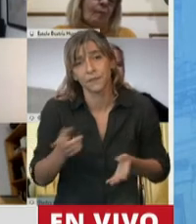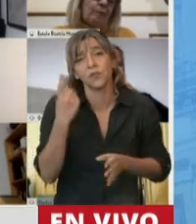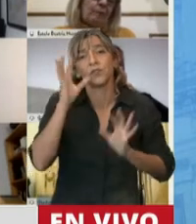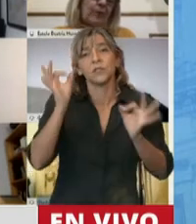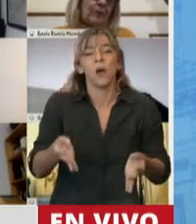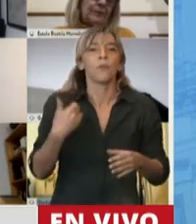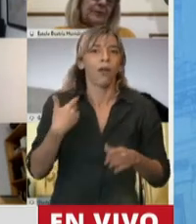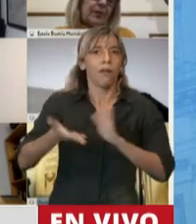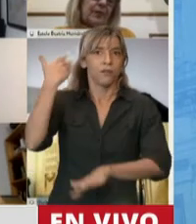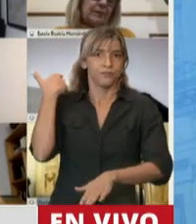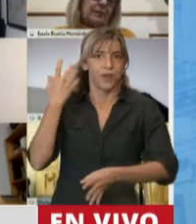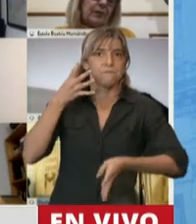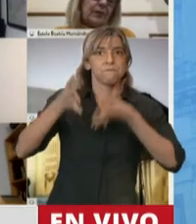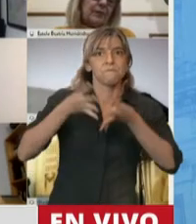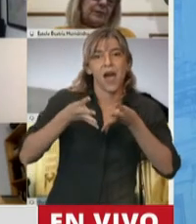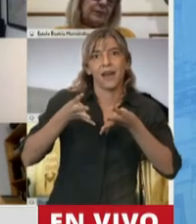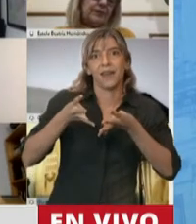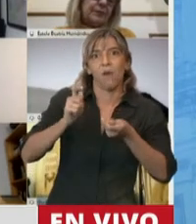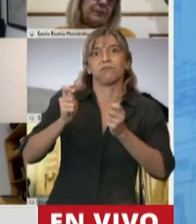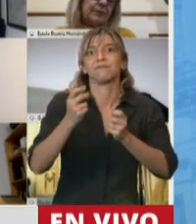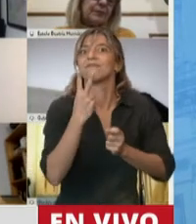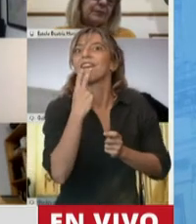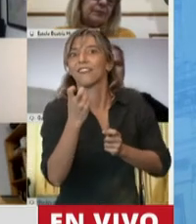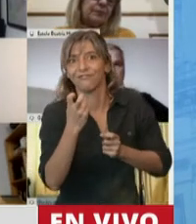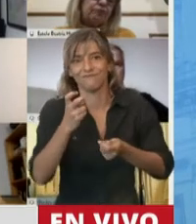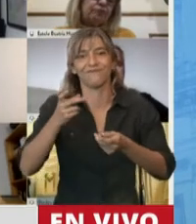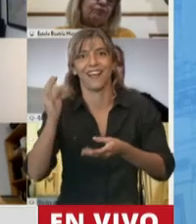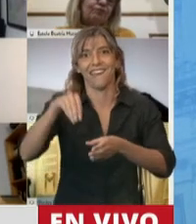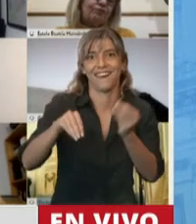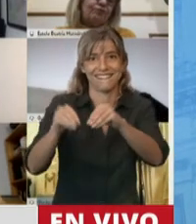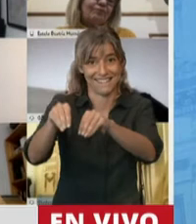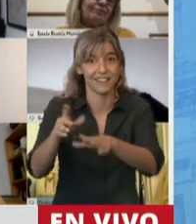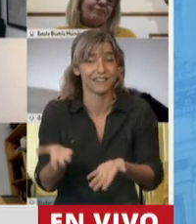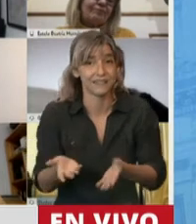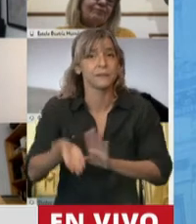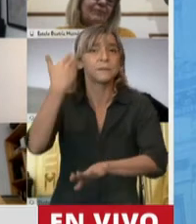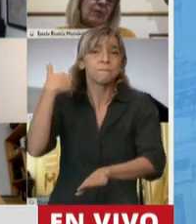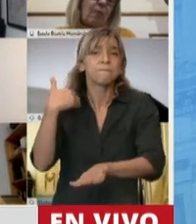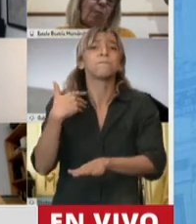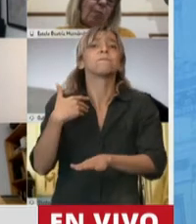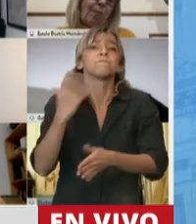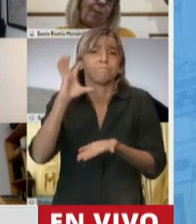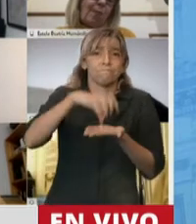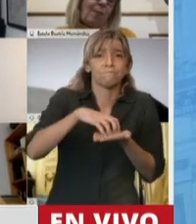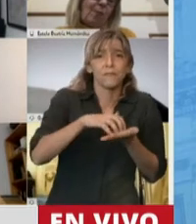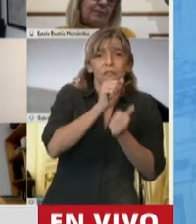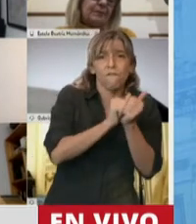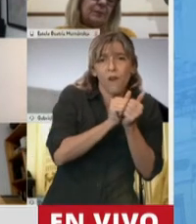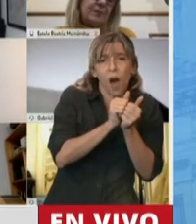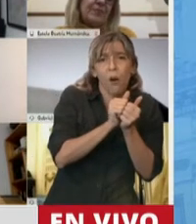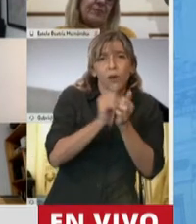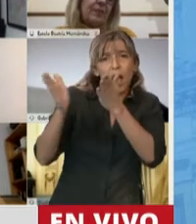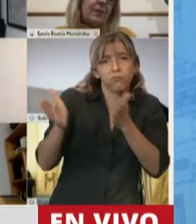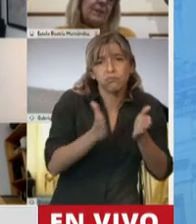microelectrónica, de una organización del trabajo basada en la fábrica y en el ordenamiento